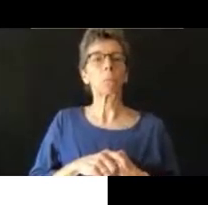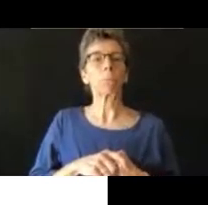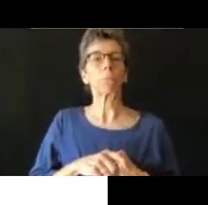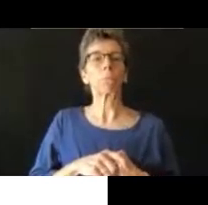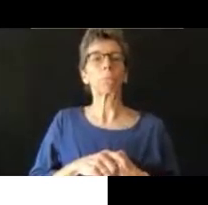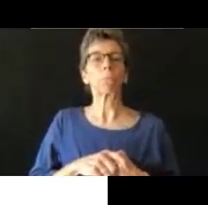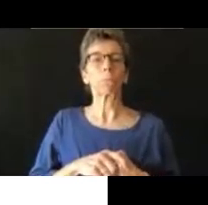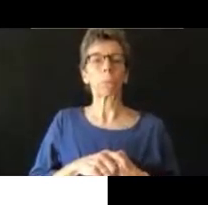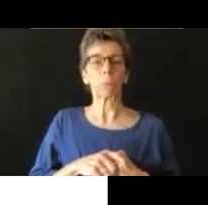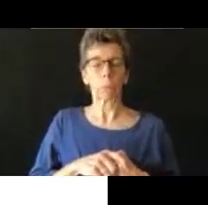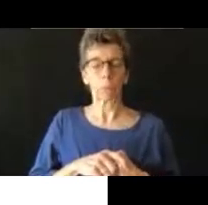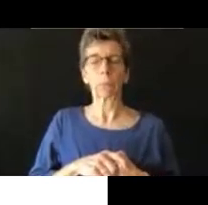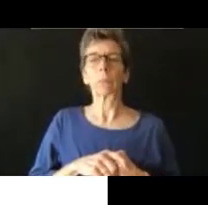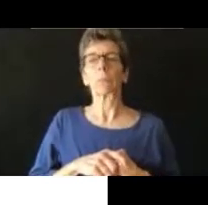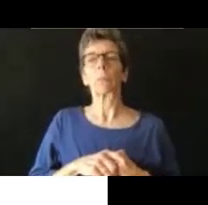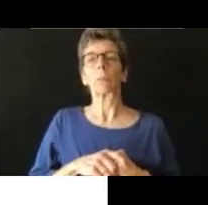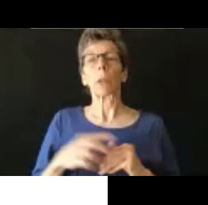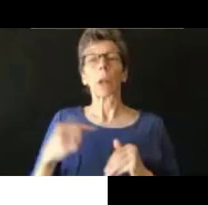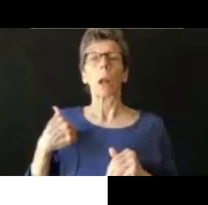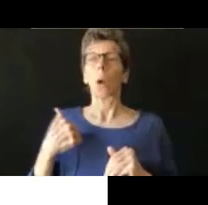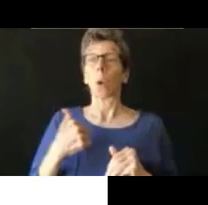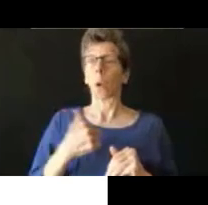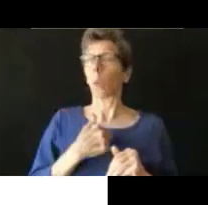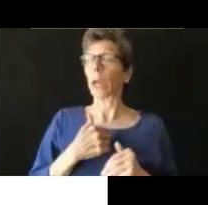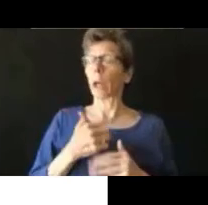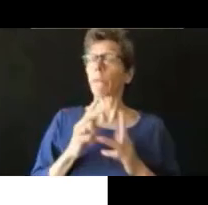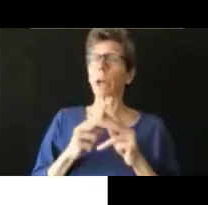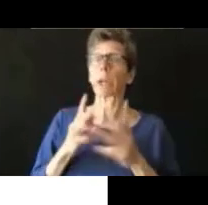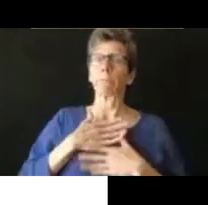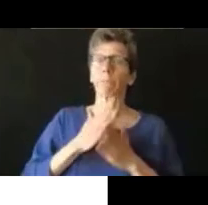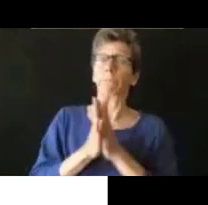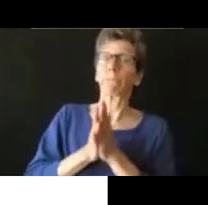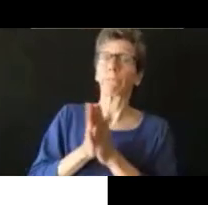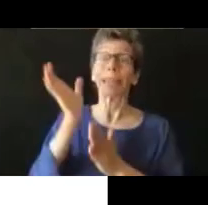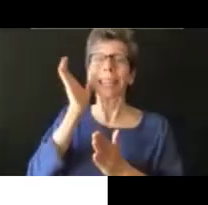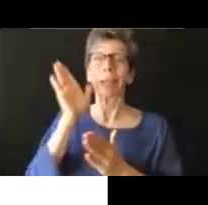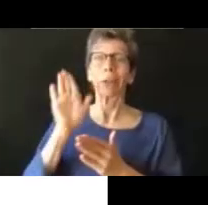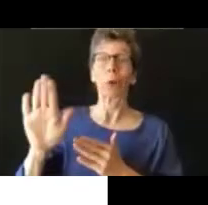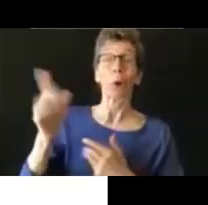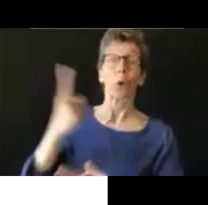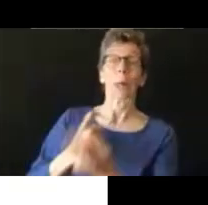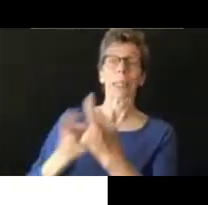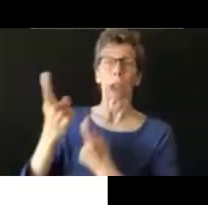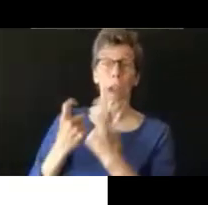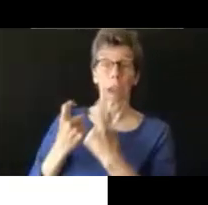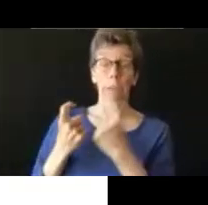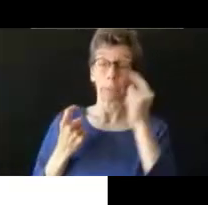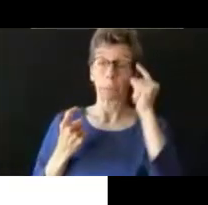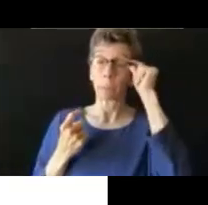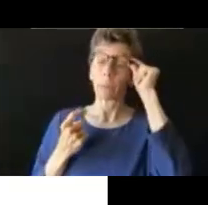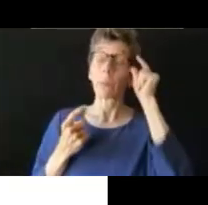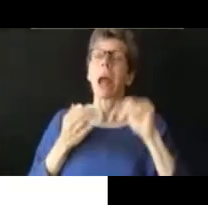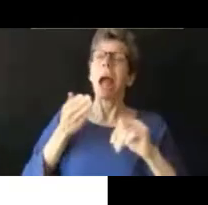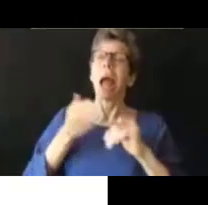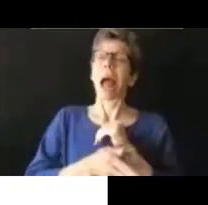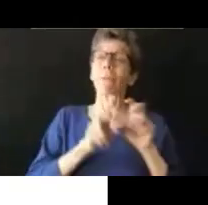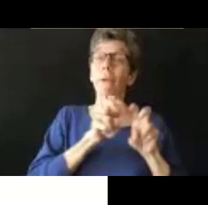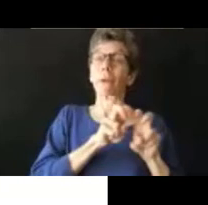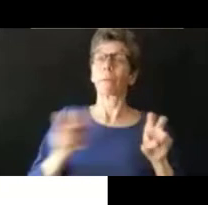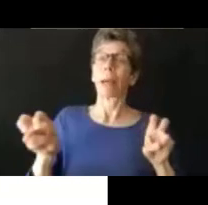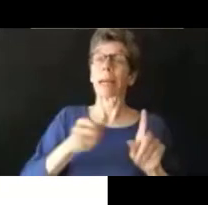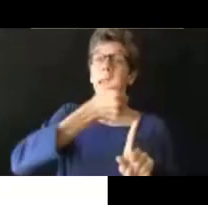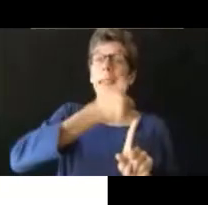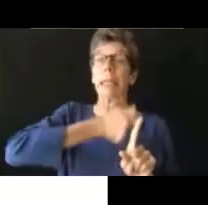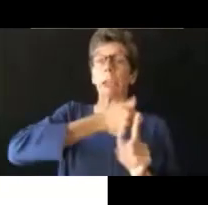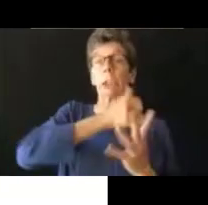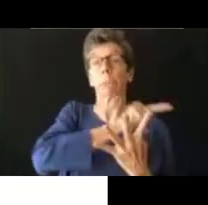Y también queremos escuchar sus preguntas. Vamos a estar respondiendo a las preguntas cuando los panelistas